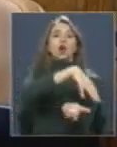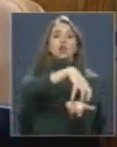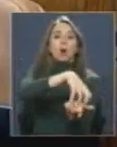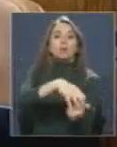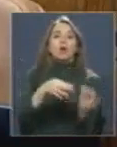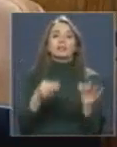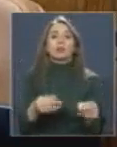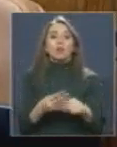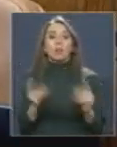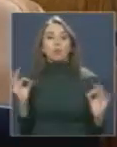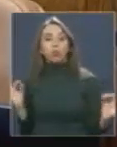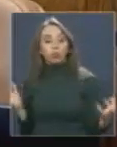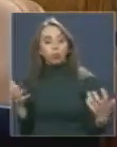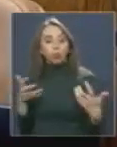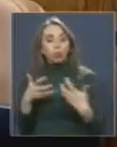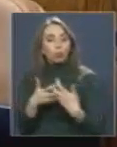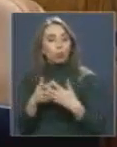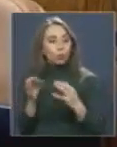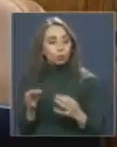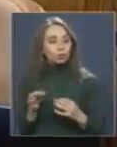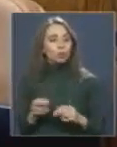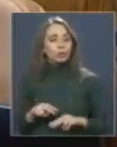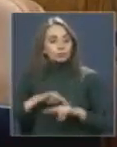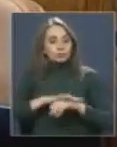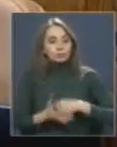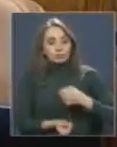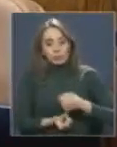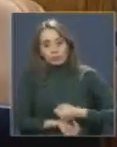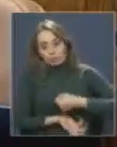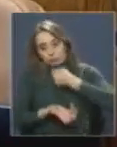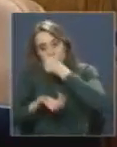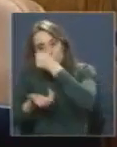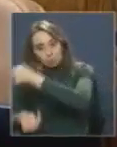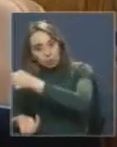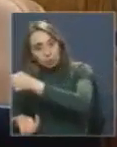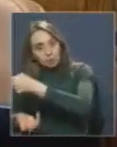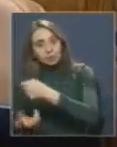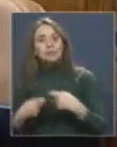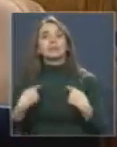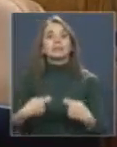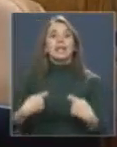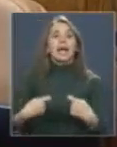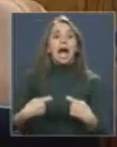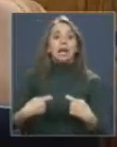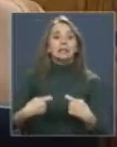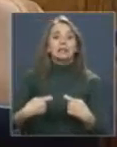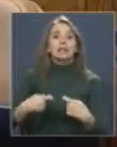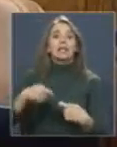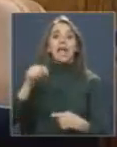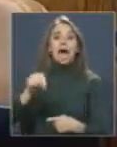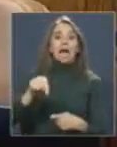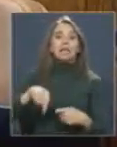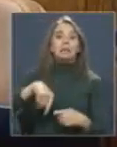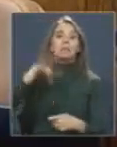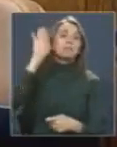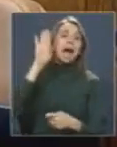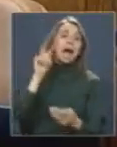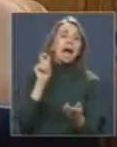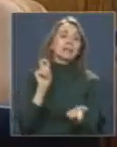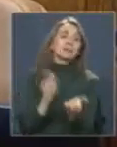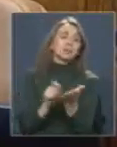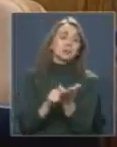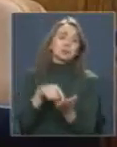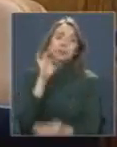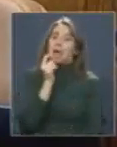y que los recursos estén destinados precisamente ahí donde hay más denuncias. Nosotros